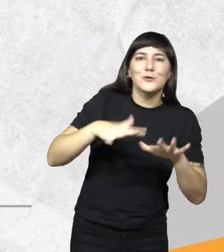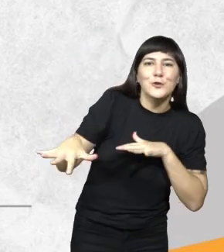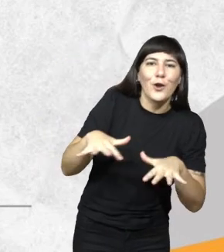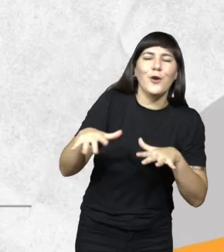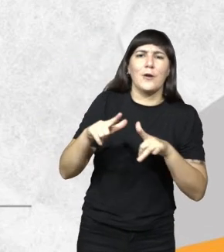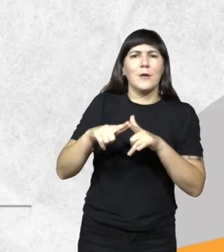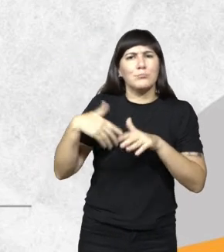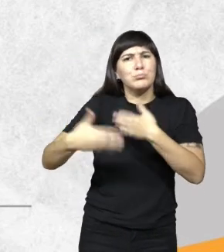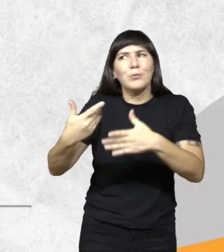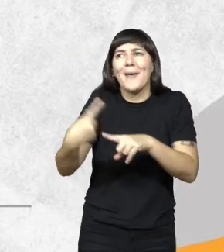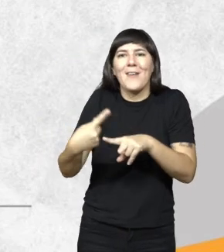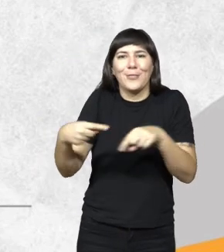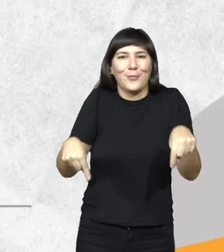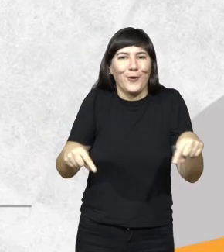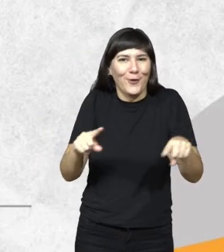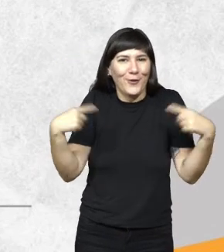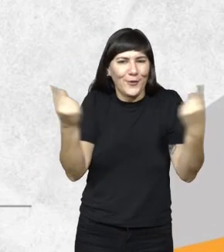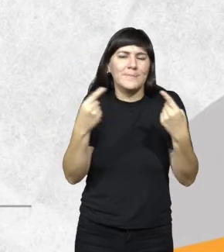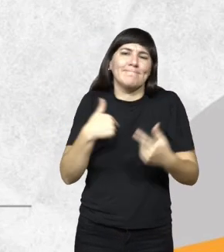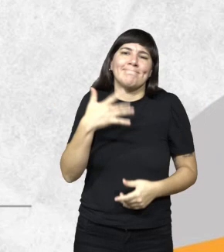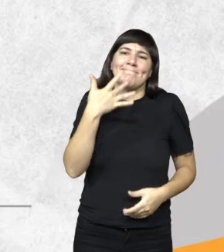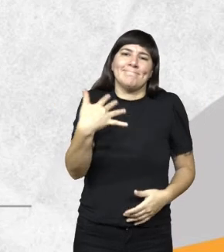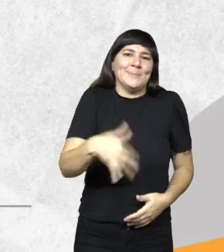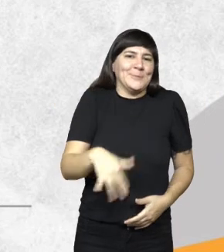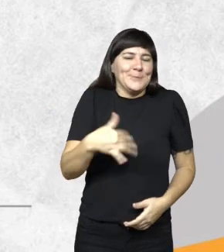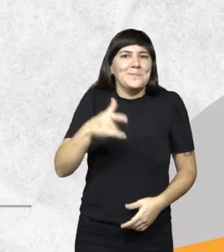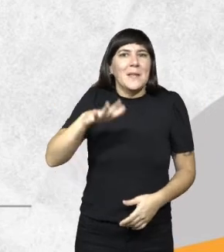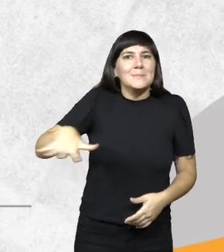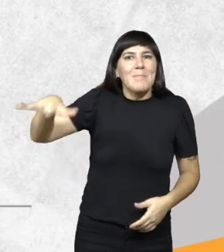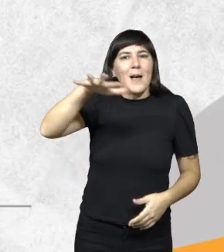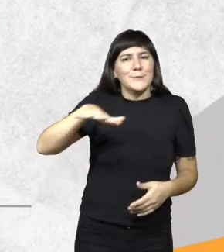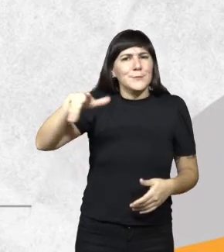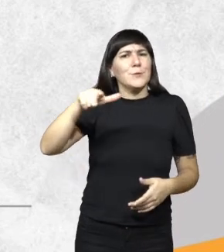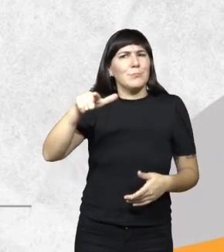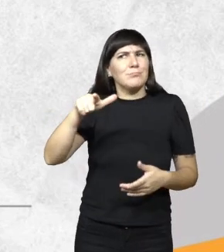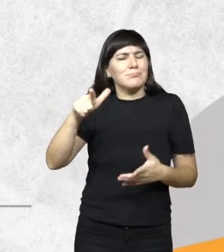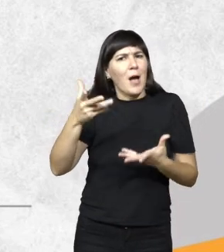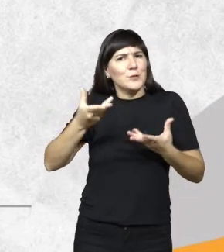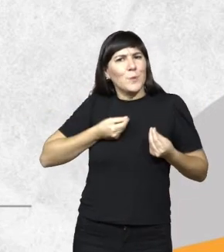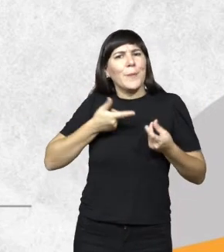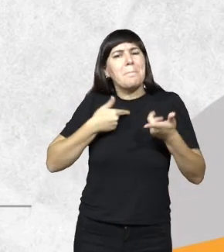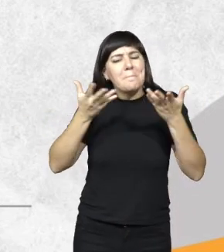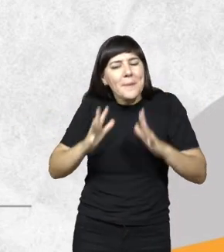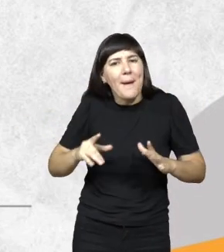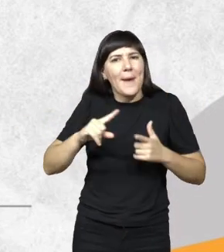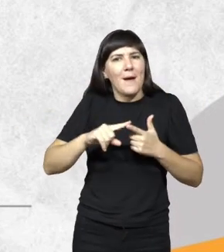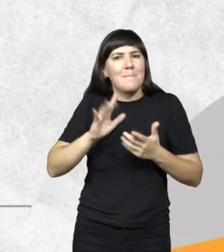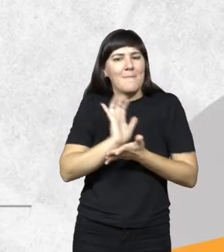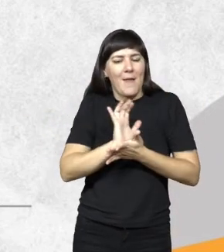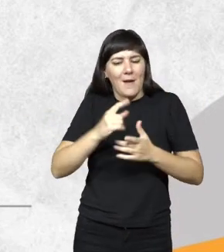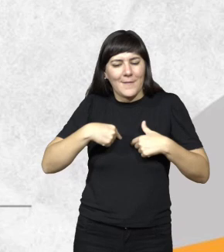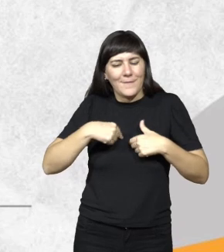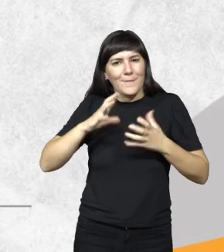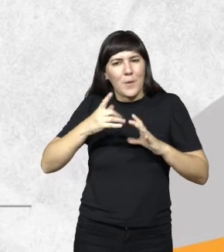llevaron adelante este evento. La verdad que es maravilloso. Estos espacios son los que nos ayudan a prepararnos para las respuestas a las